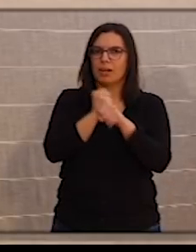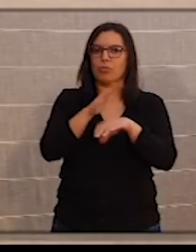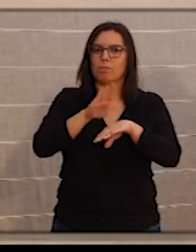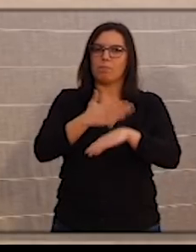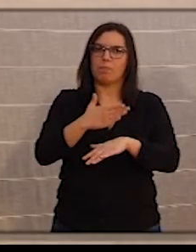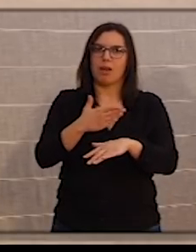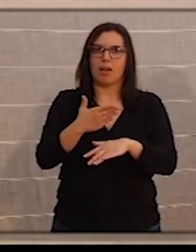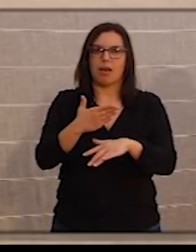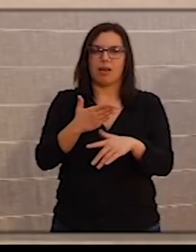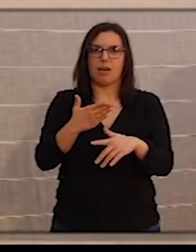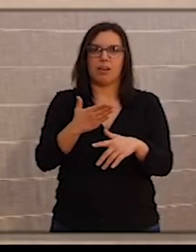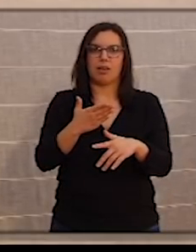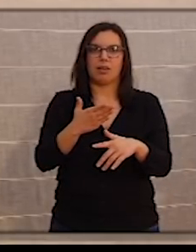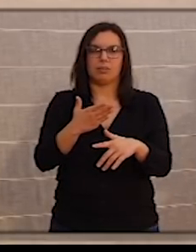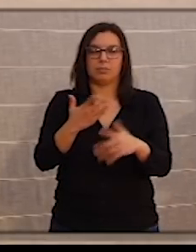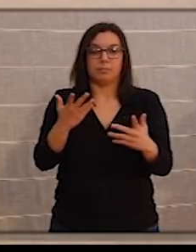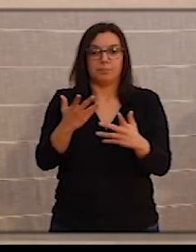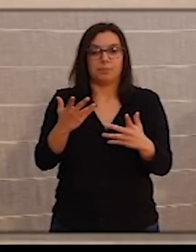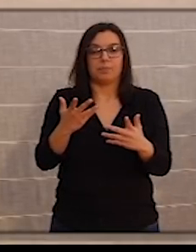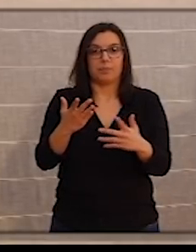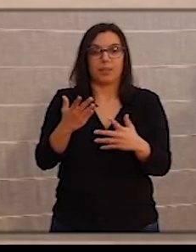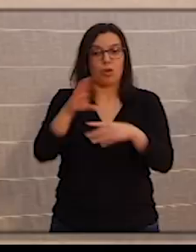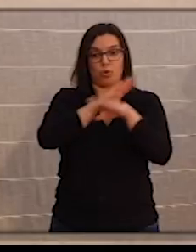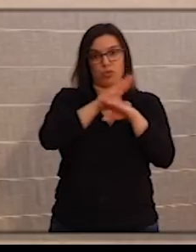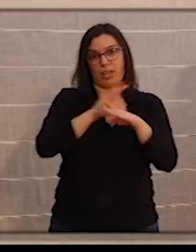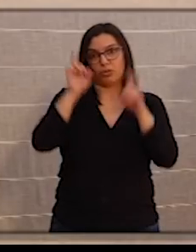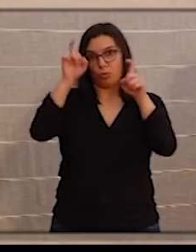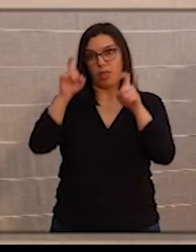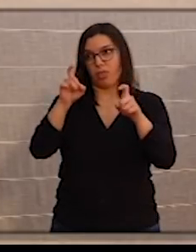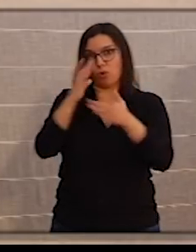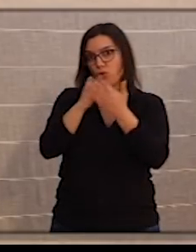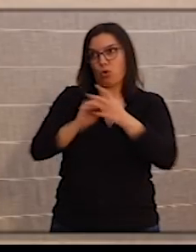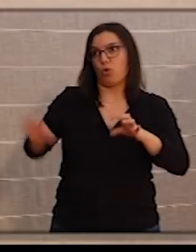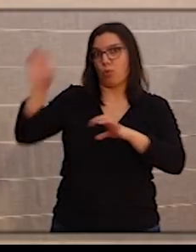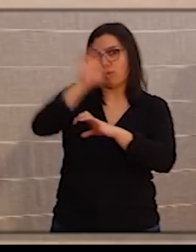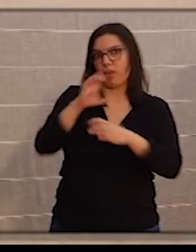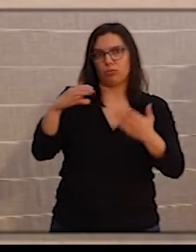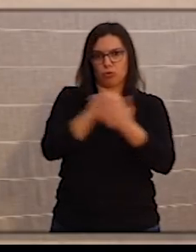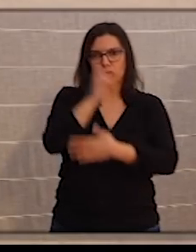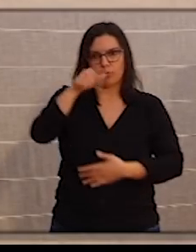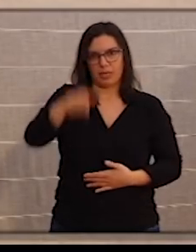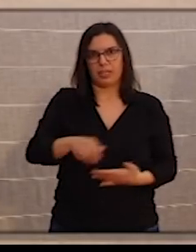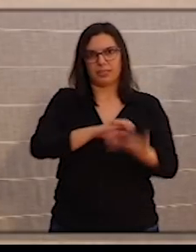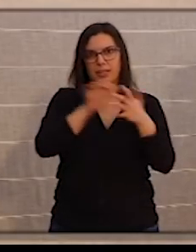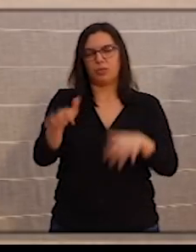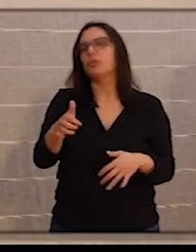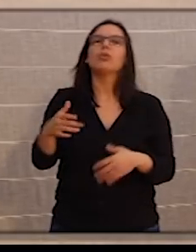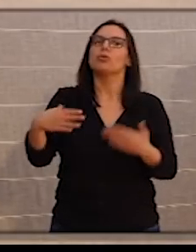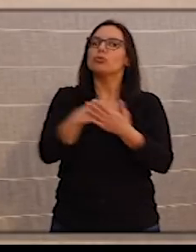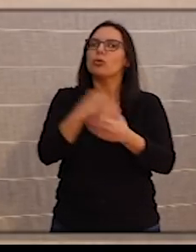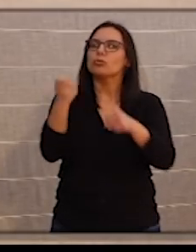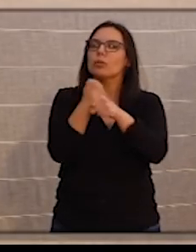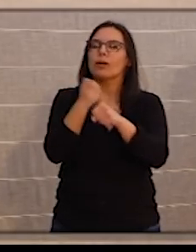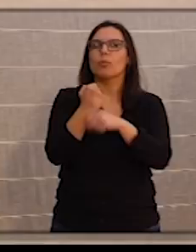todos los consejeros de Educación y, por supuesto, la consejera de Educación de Castilla y León está trabajando para